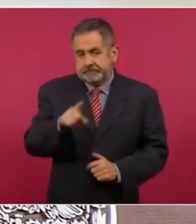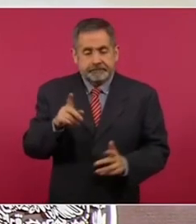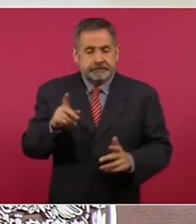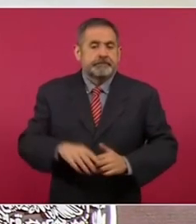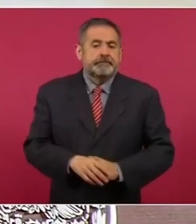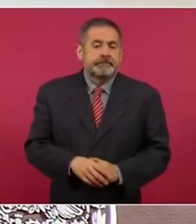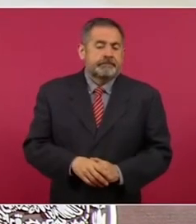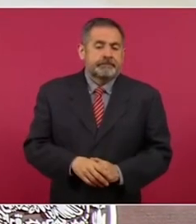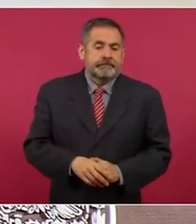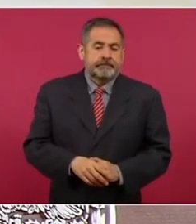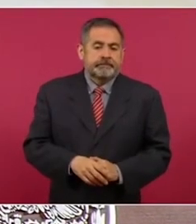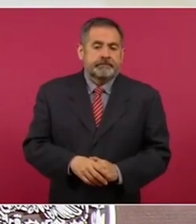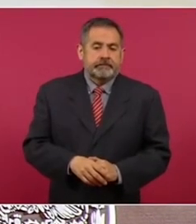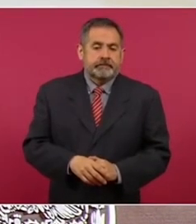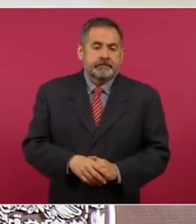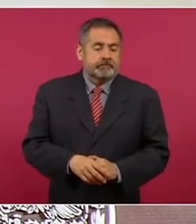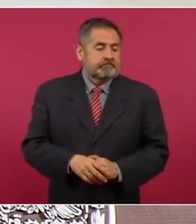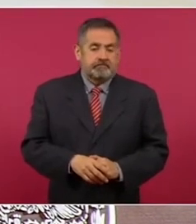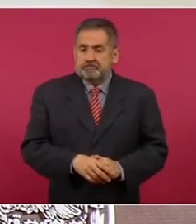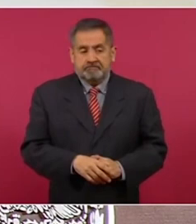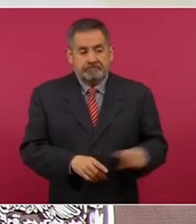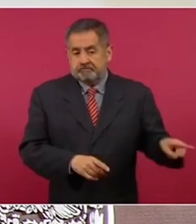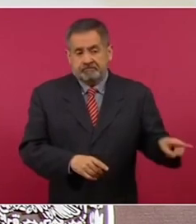Y no van a poder.